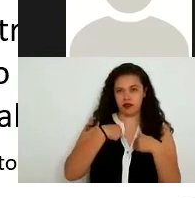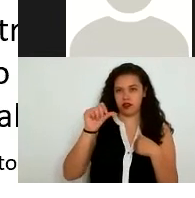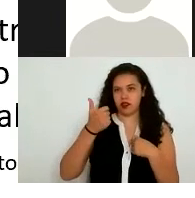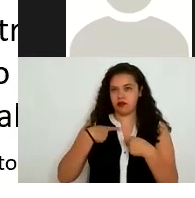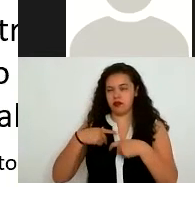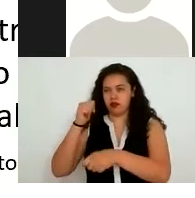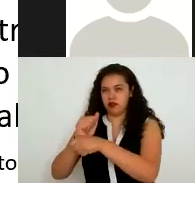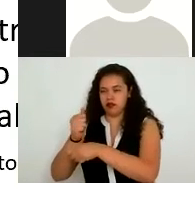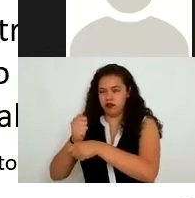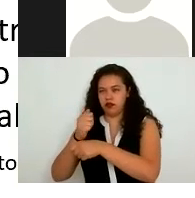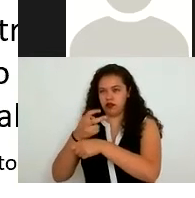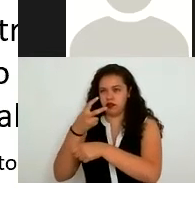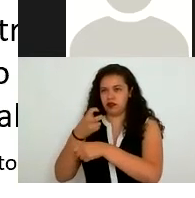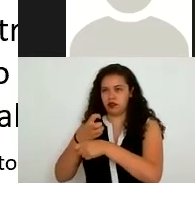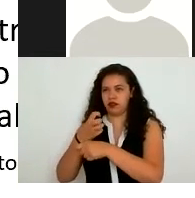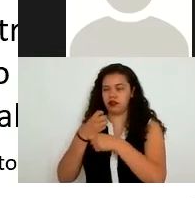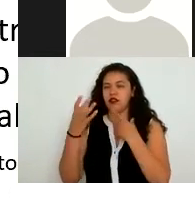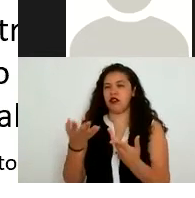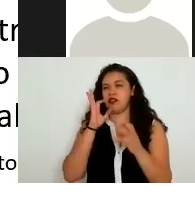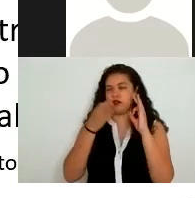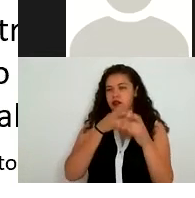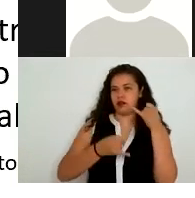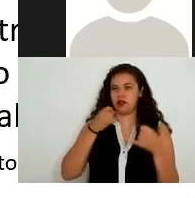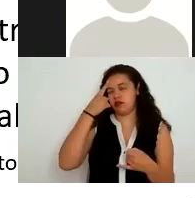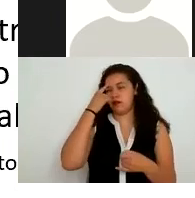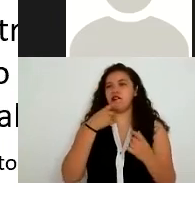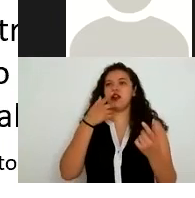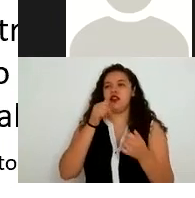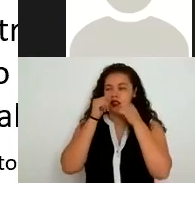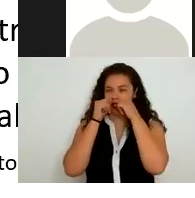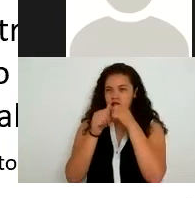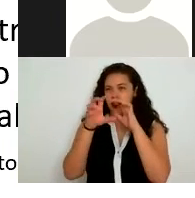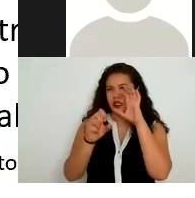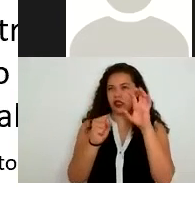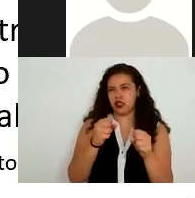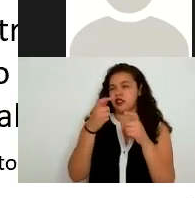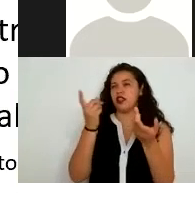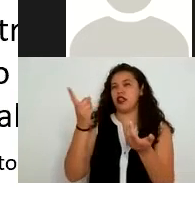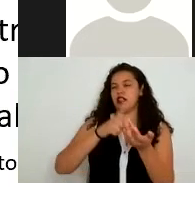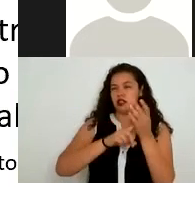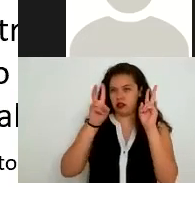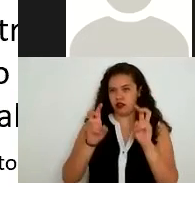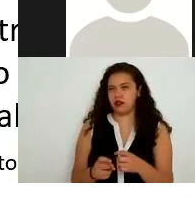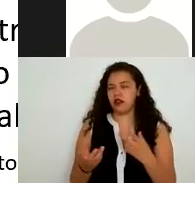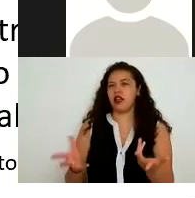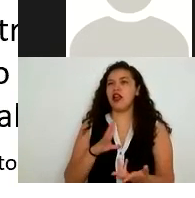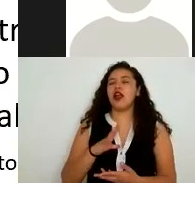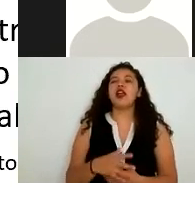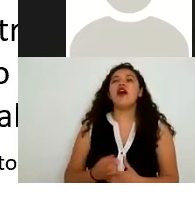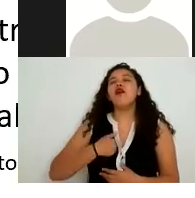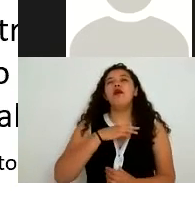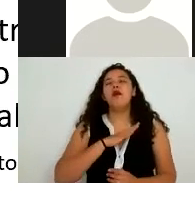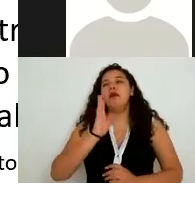la relación establecida a través de un instrumento jurídico que acredite su existencia alcance y contenido esta parte pues ya la hemos estado refiriendo